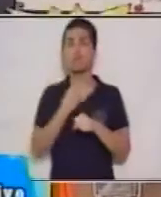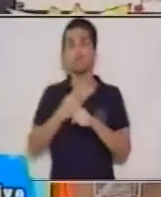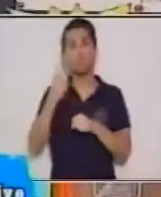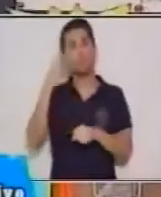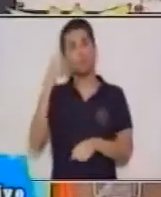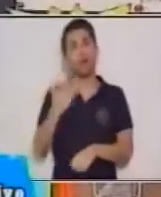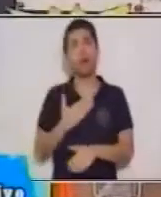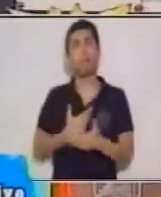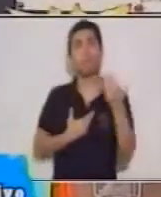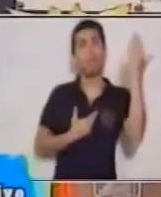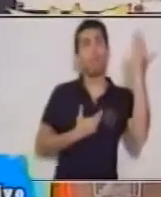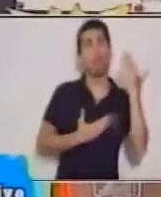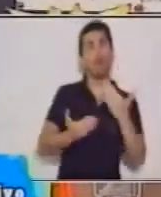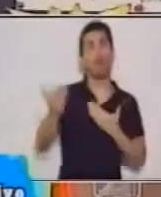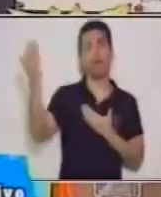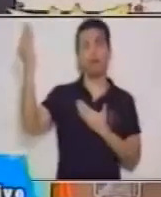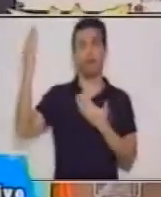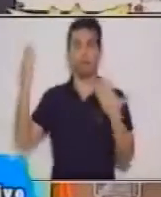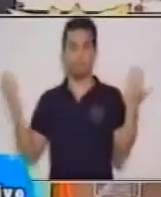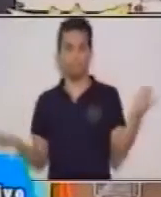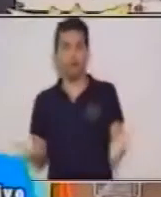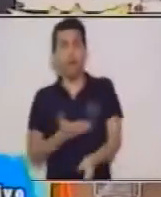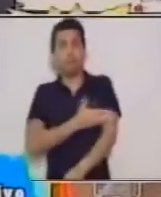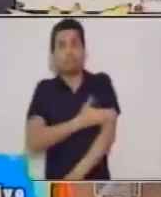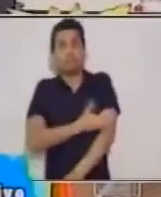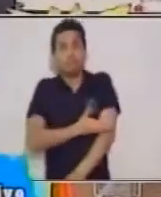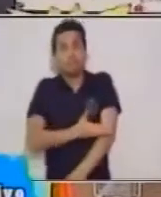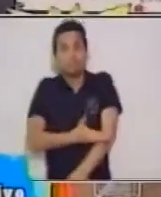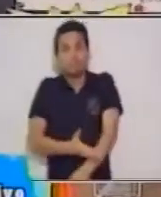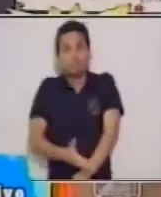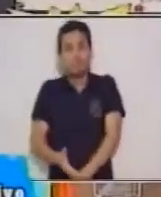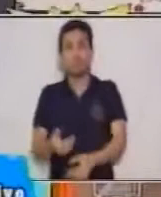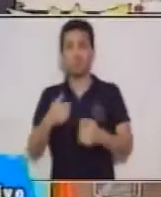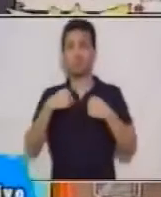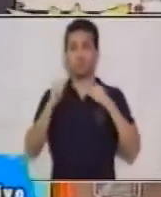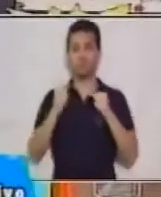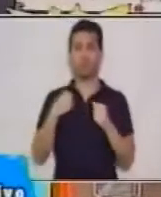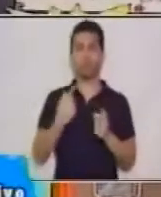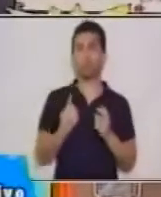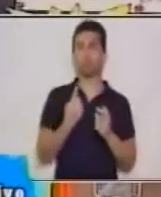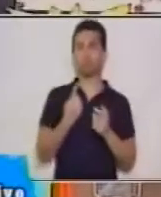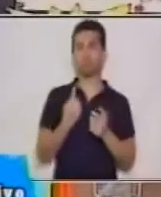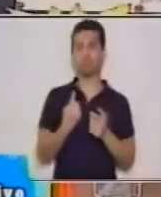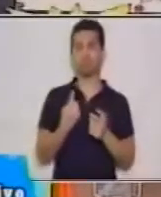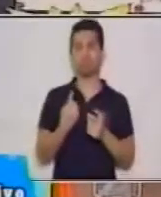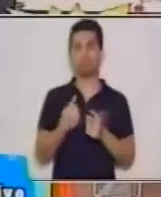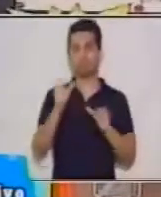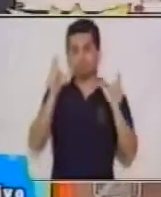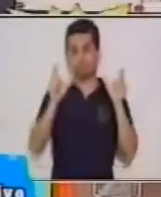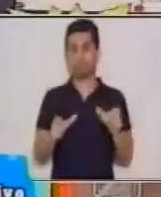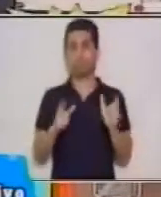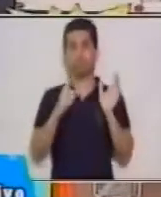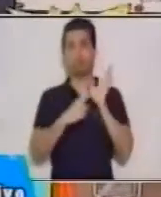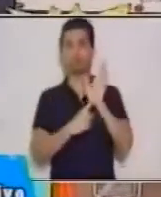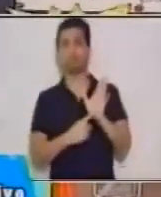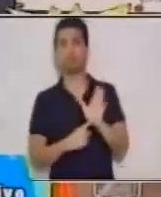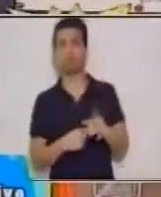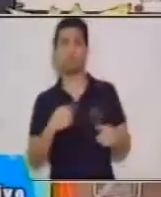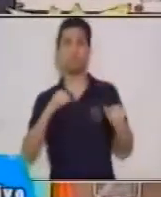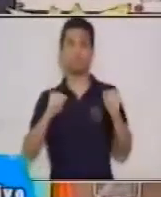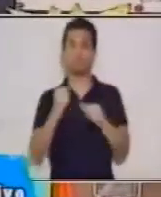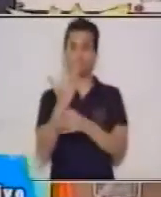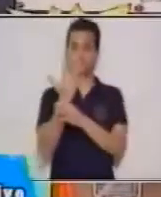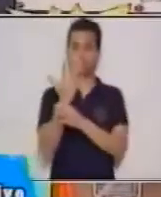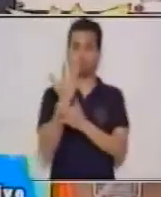poesía, y donde nosotros podemos ser el personaje principal. Somos los autores